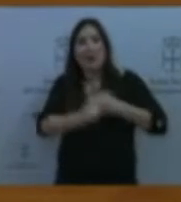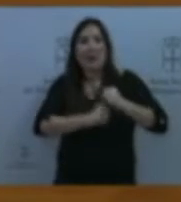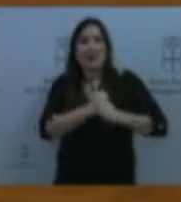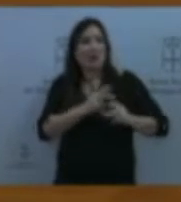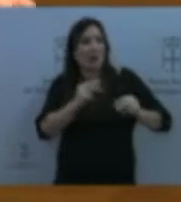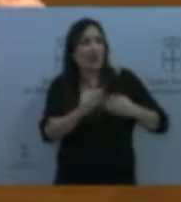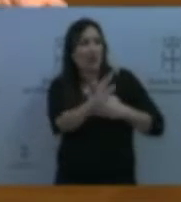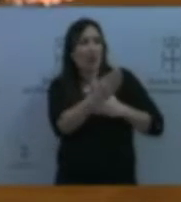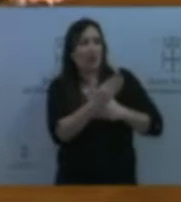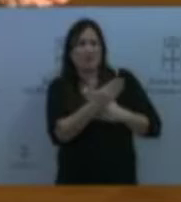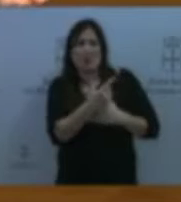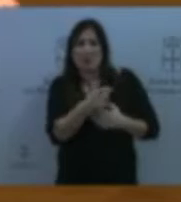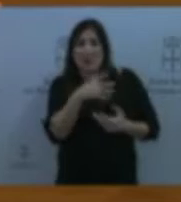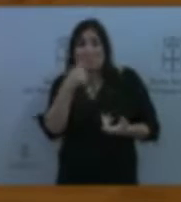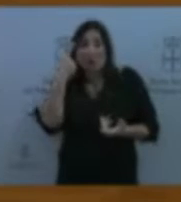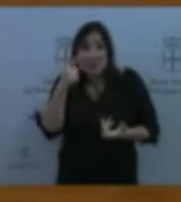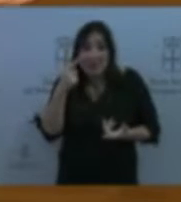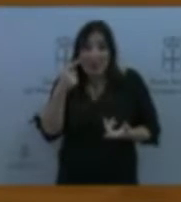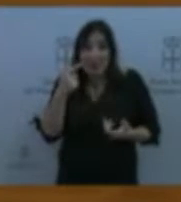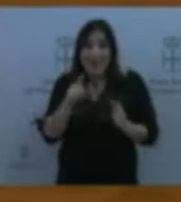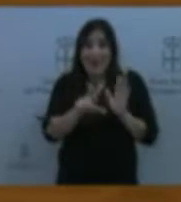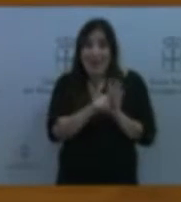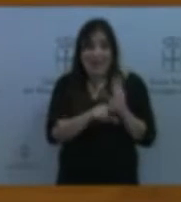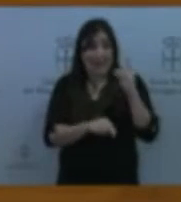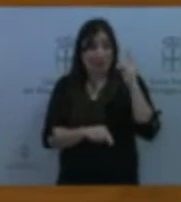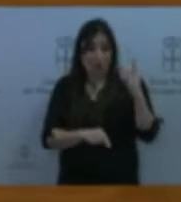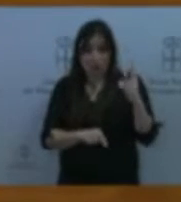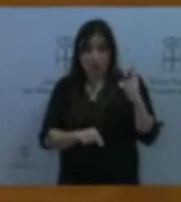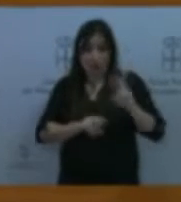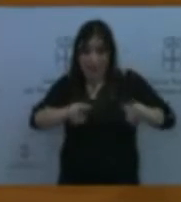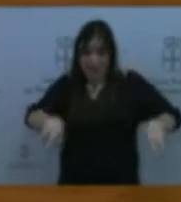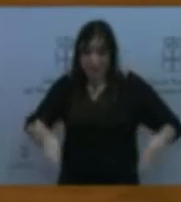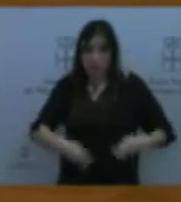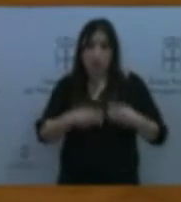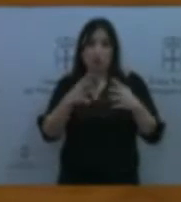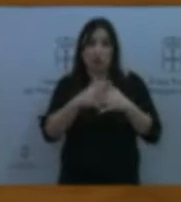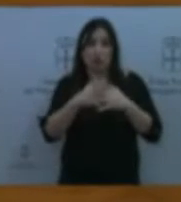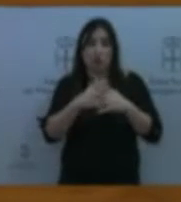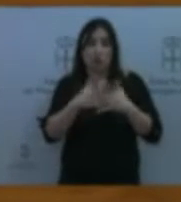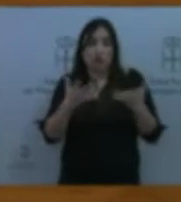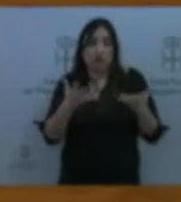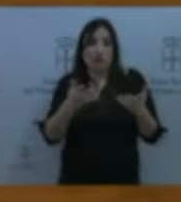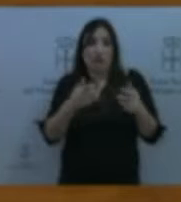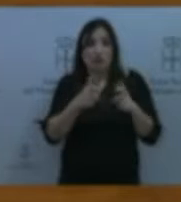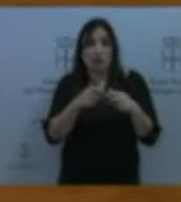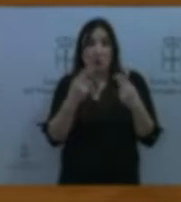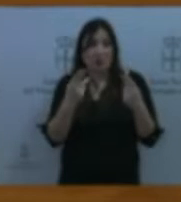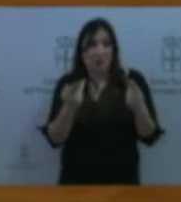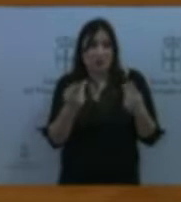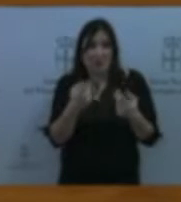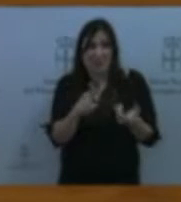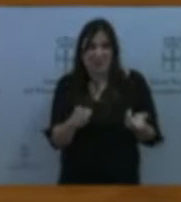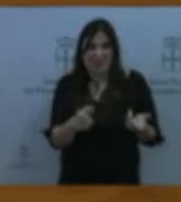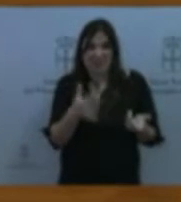de dos leyes de reestructuración del sector público que fueron timoratas en su momento y que tampoco afectan a la raíz de la cuestión.